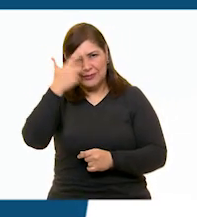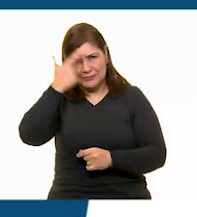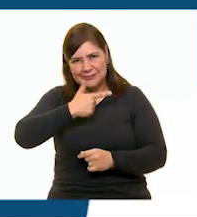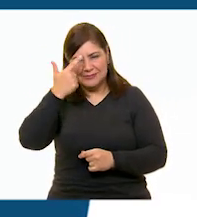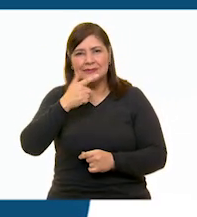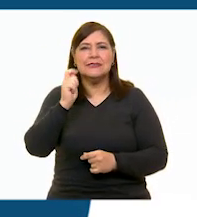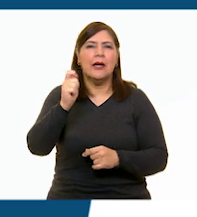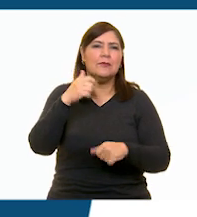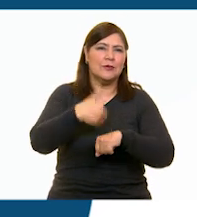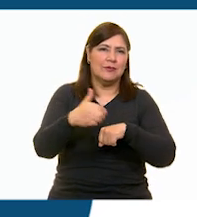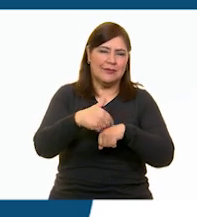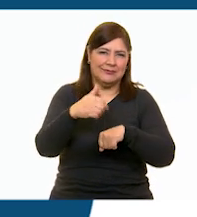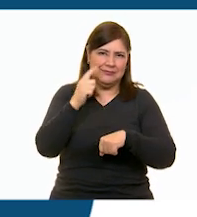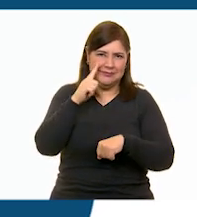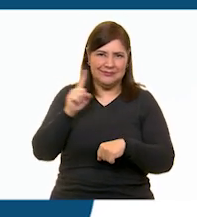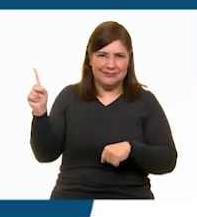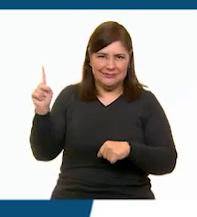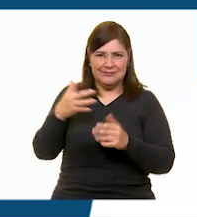teléfono